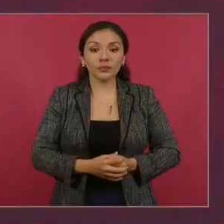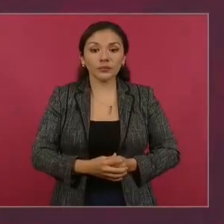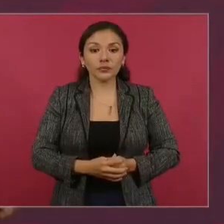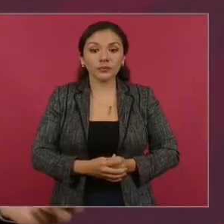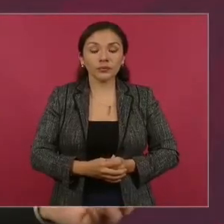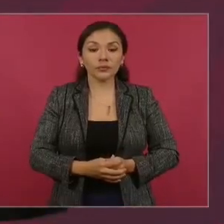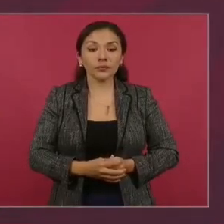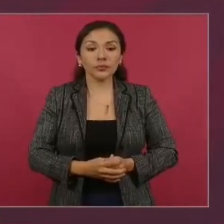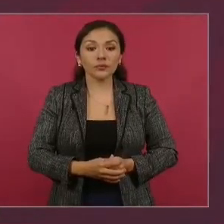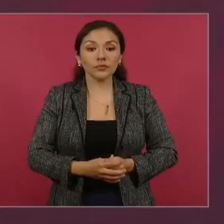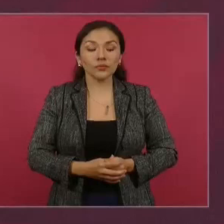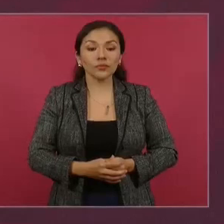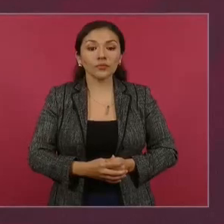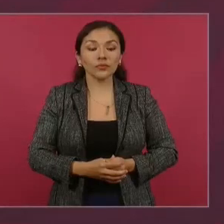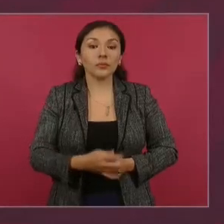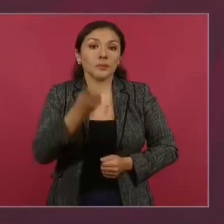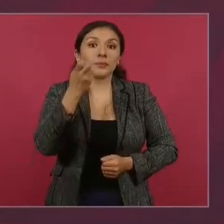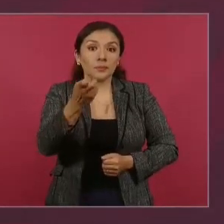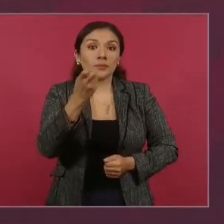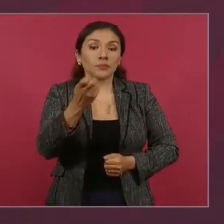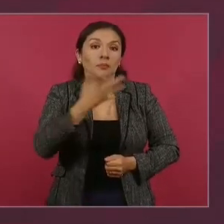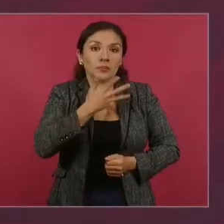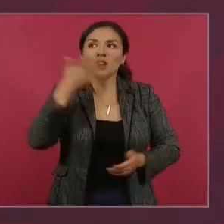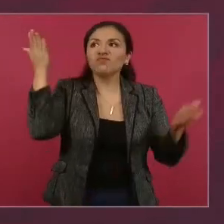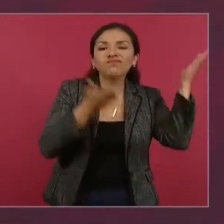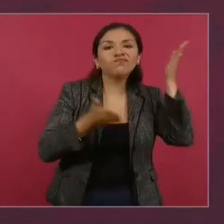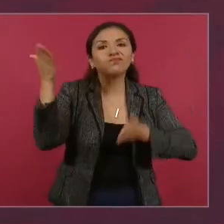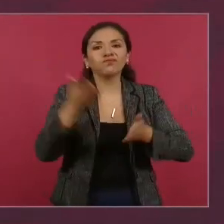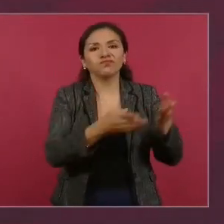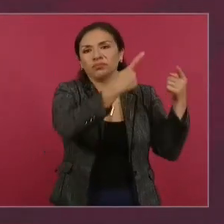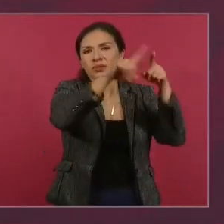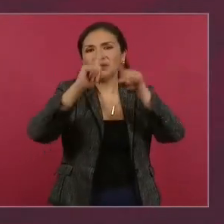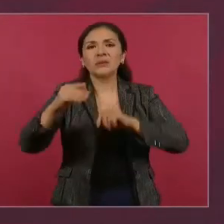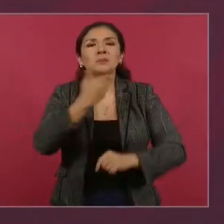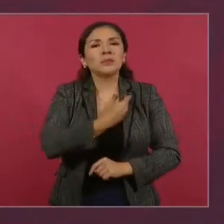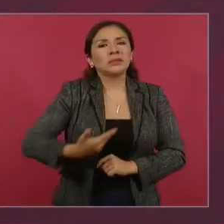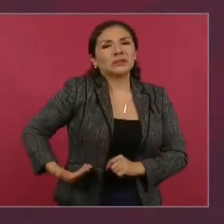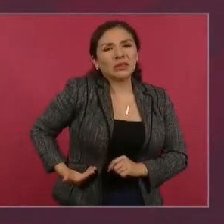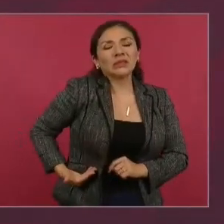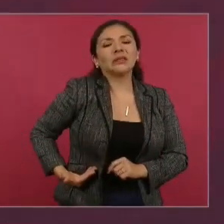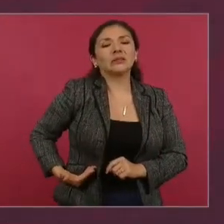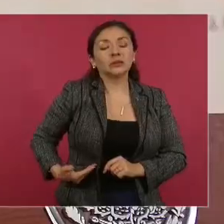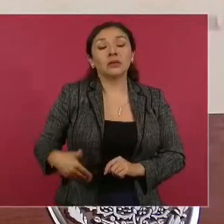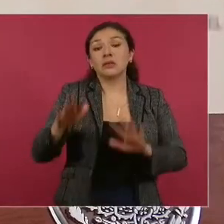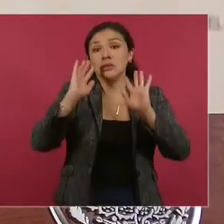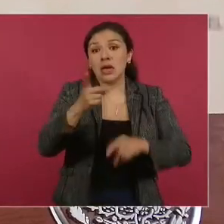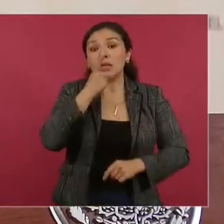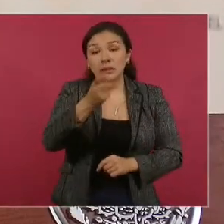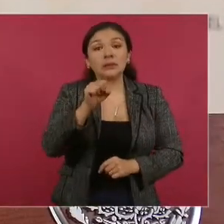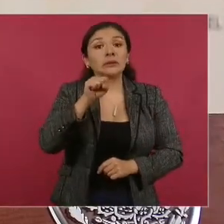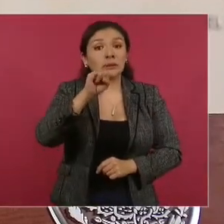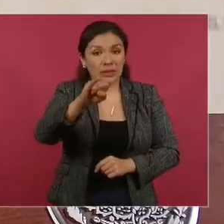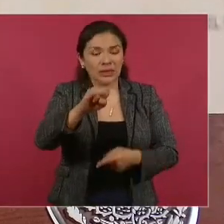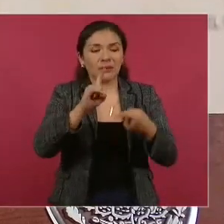Entonces, van a estar con nosotros, presidentes. Me confirmó el